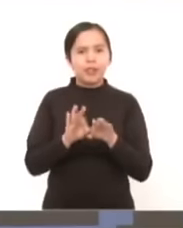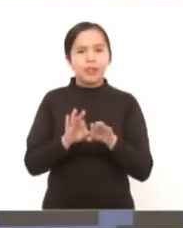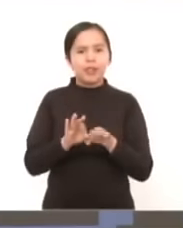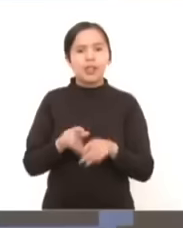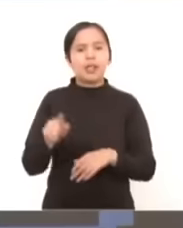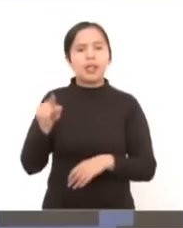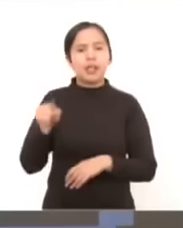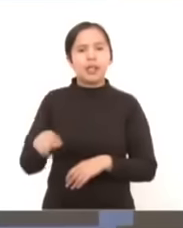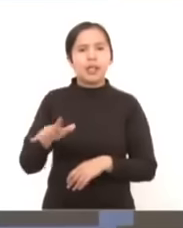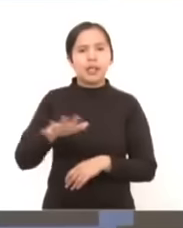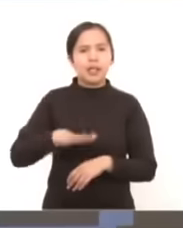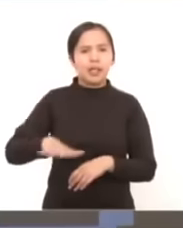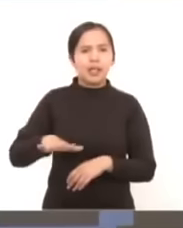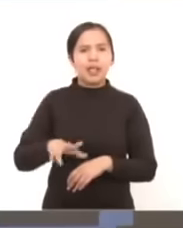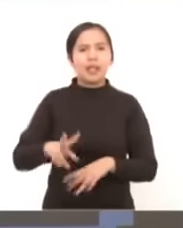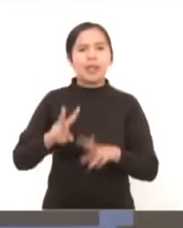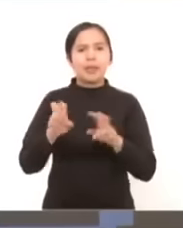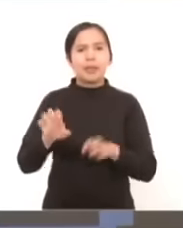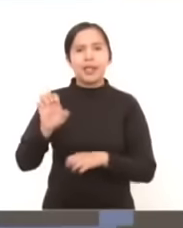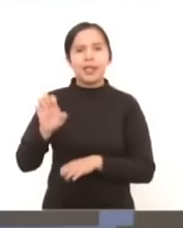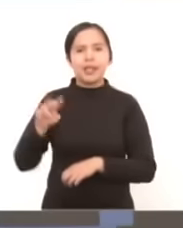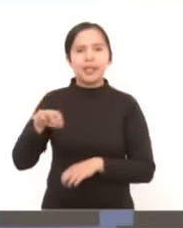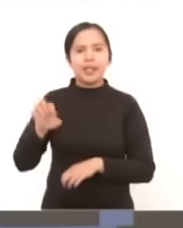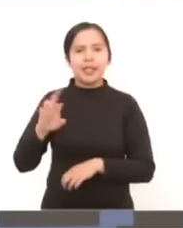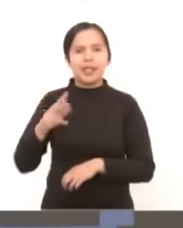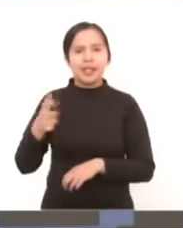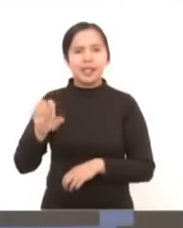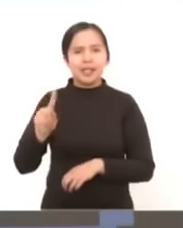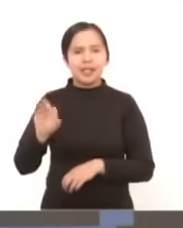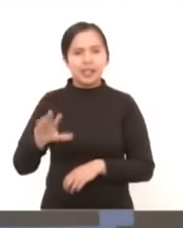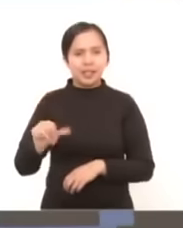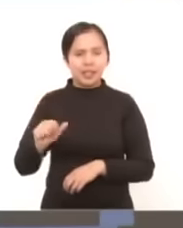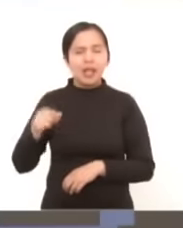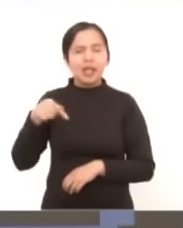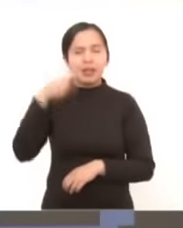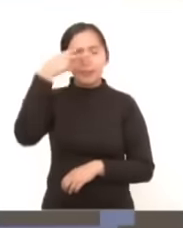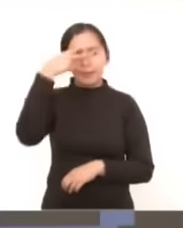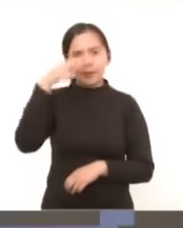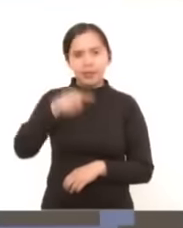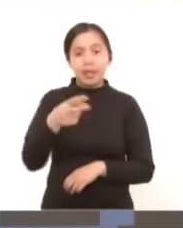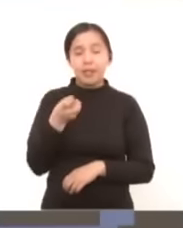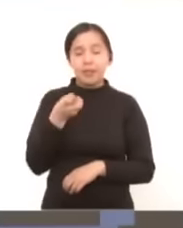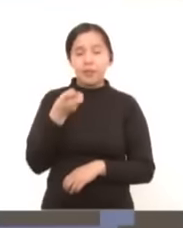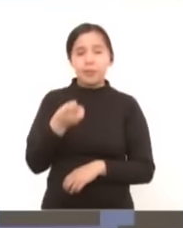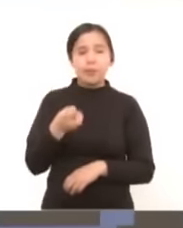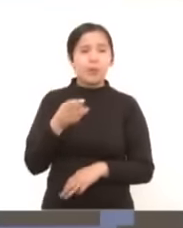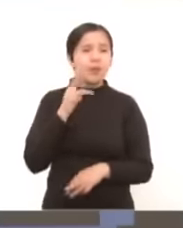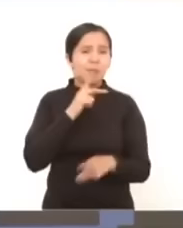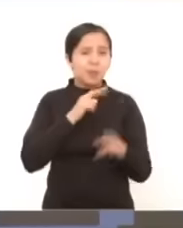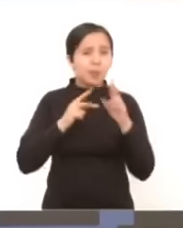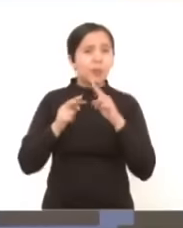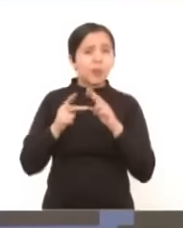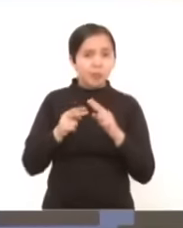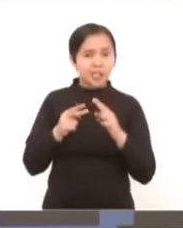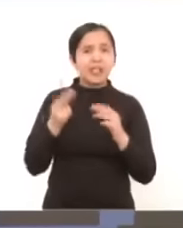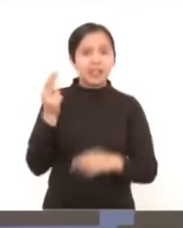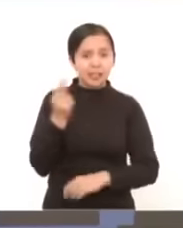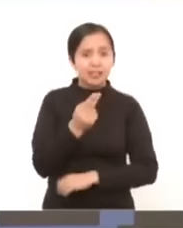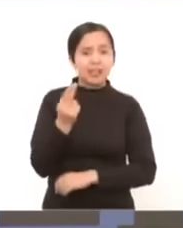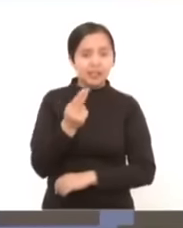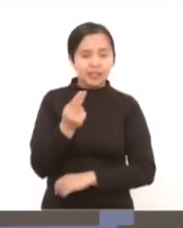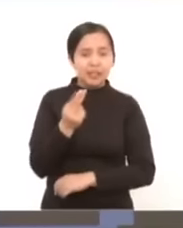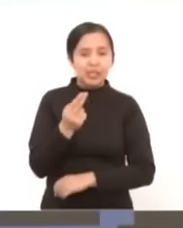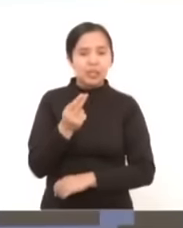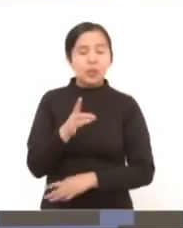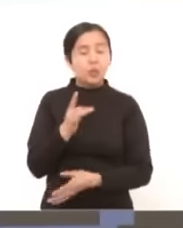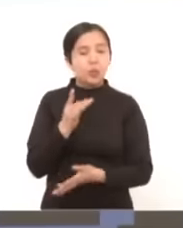soberanía energética de México que eso debe ser motivo de gran preocupación no solo